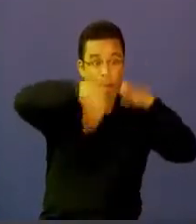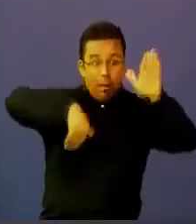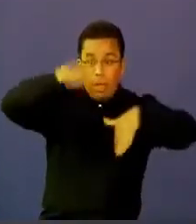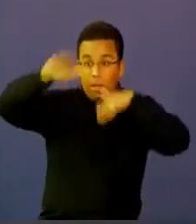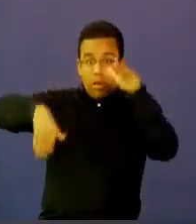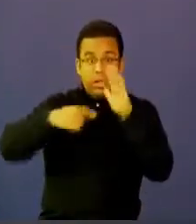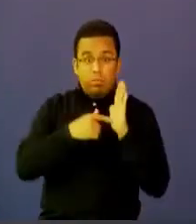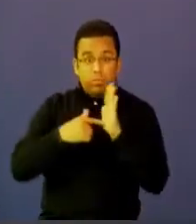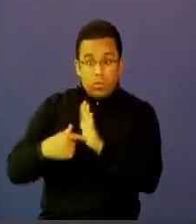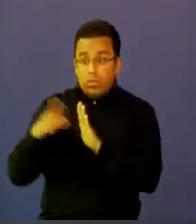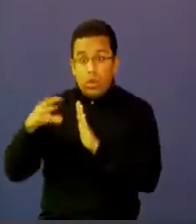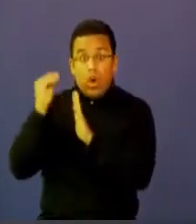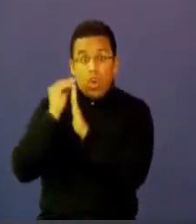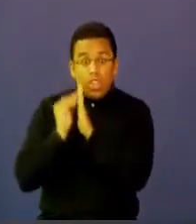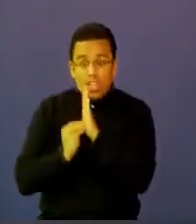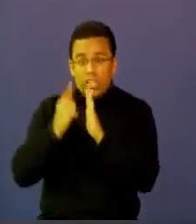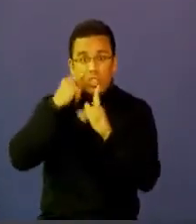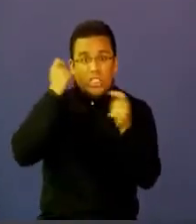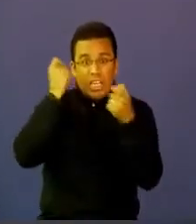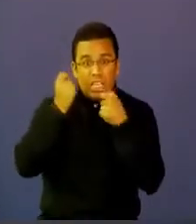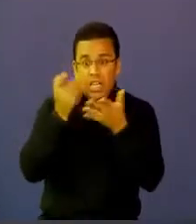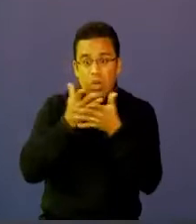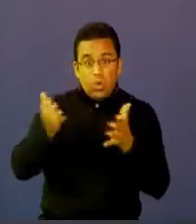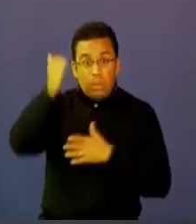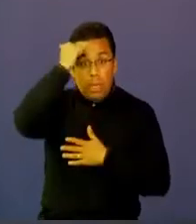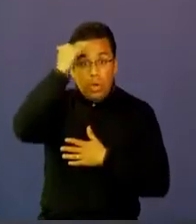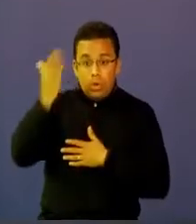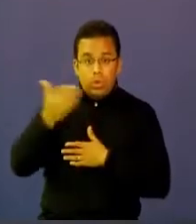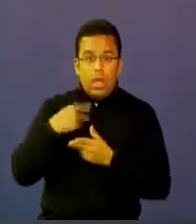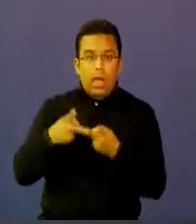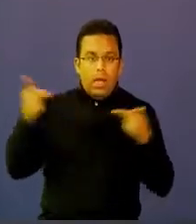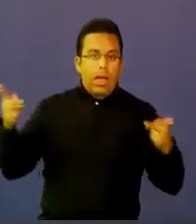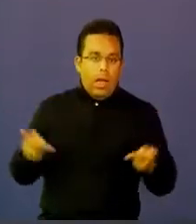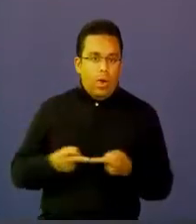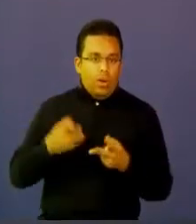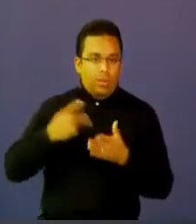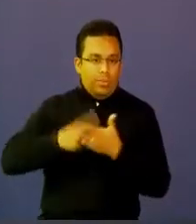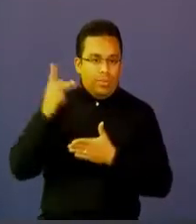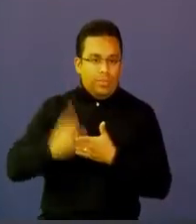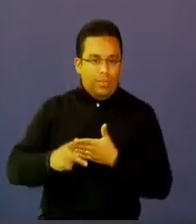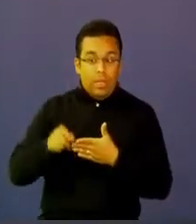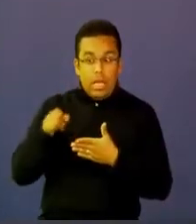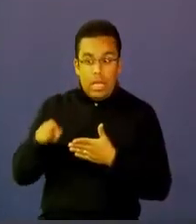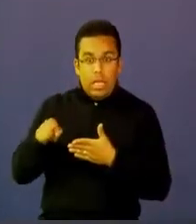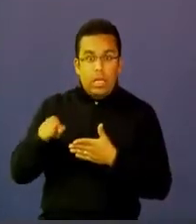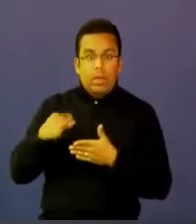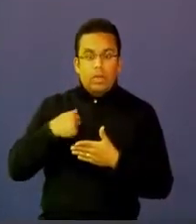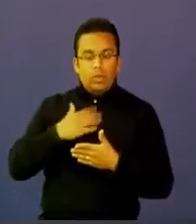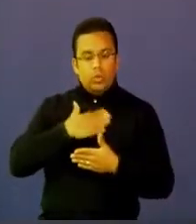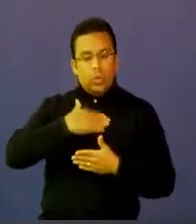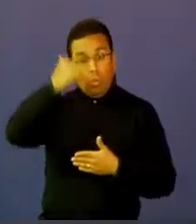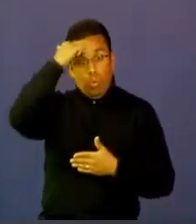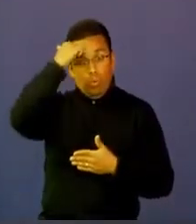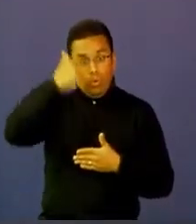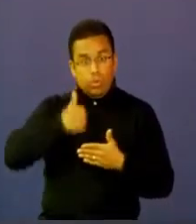estrategias pedagógicas a través de proyectos de aula. Cada vez más, el profesor innovador no solo se vuelve consumidor de